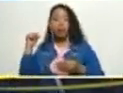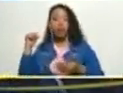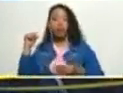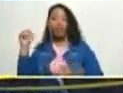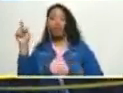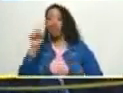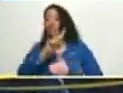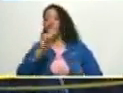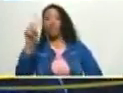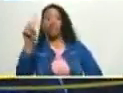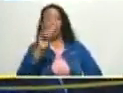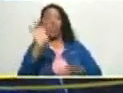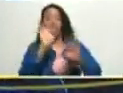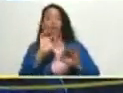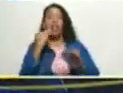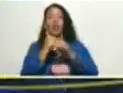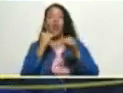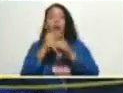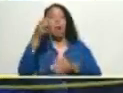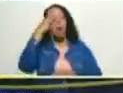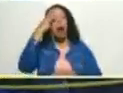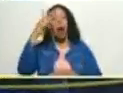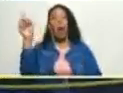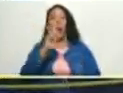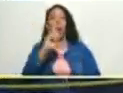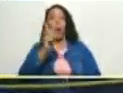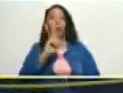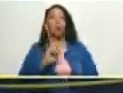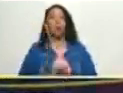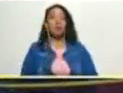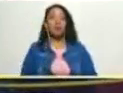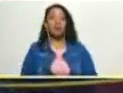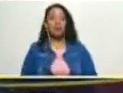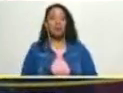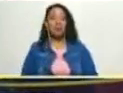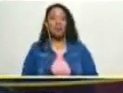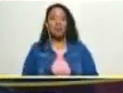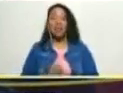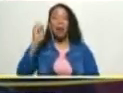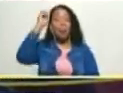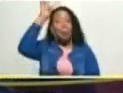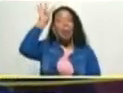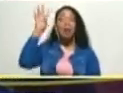ni que fuéramos el magallanes pues a Mary Maldonado